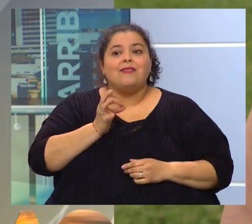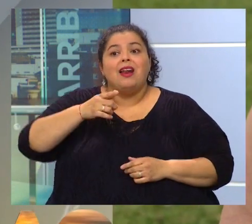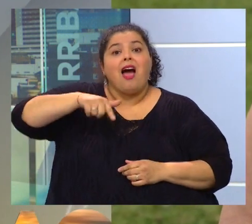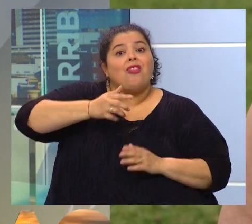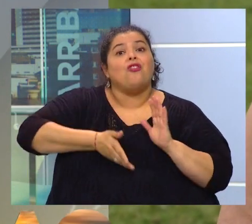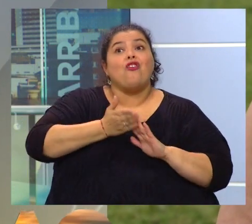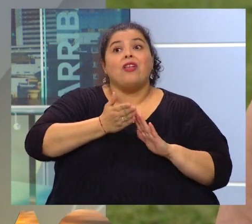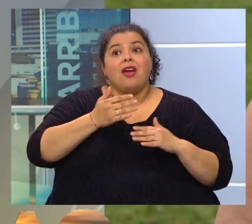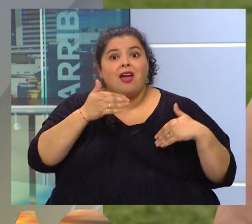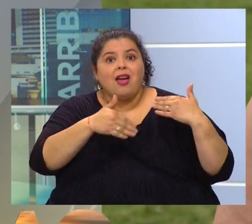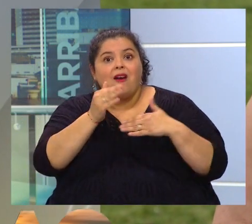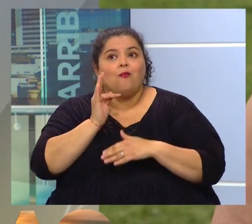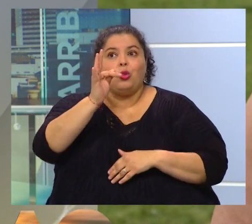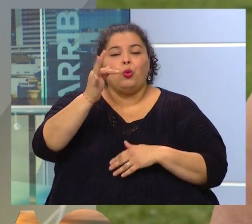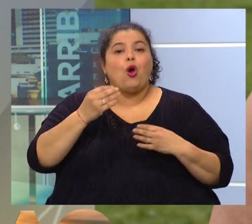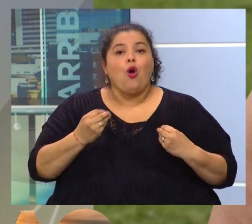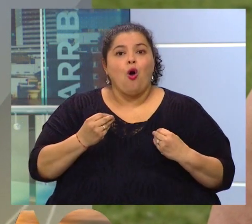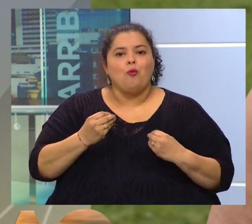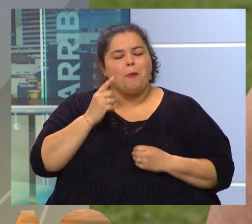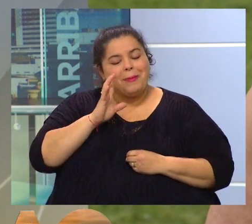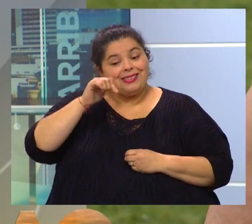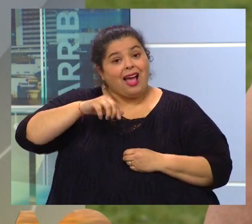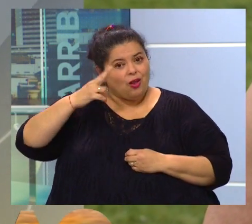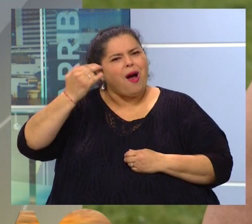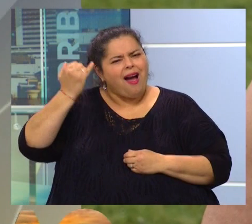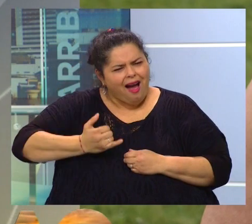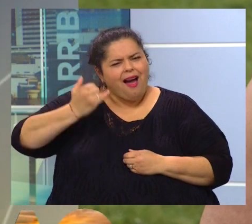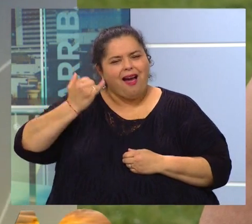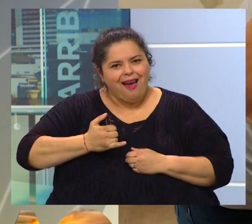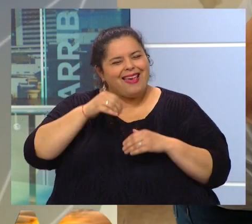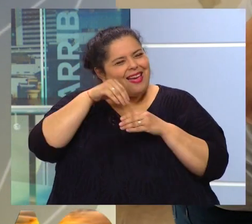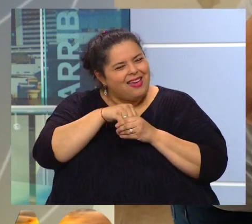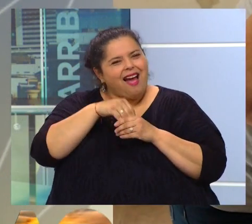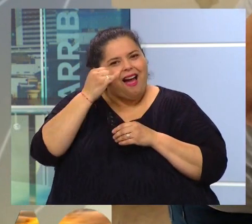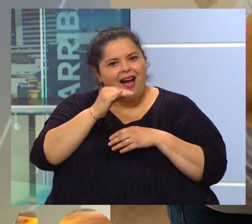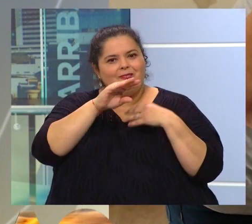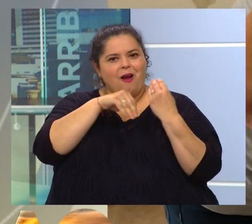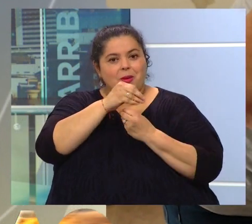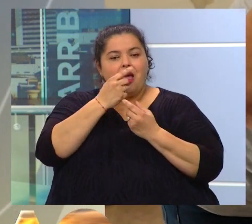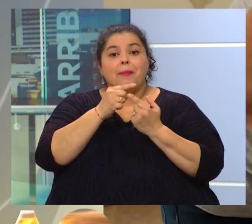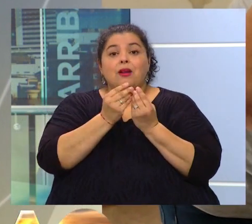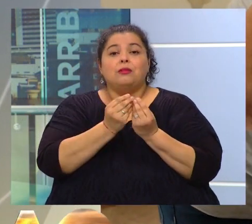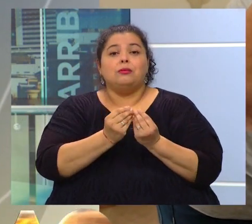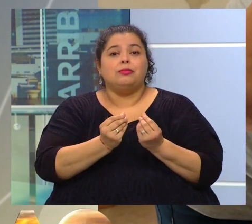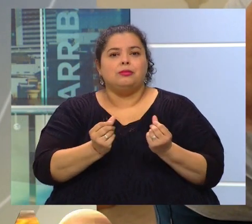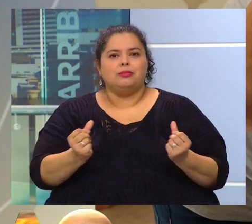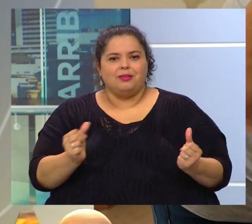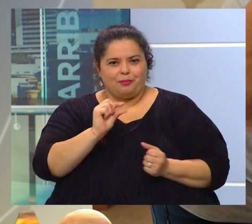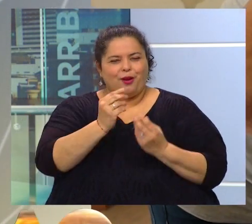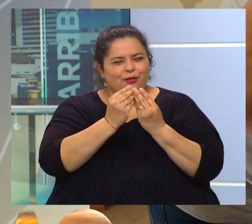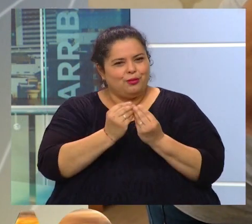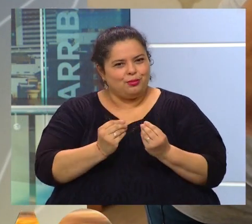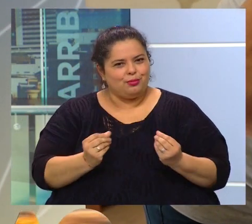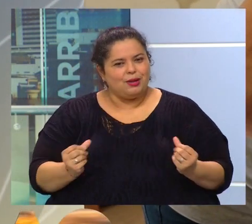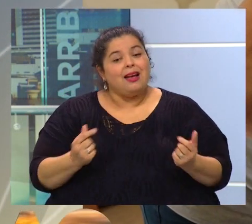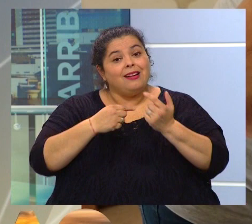no... Y me parecía que Uruguay tenía esa sabiduría que se está extinguiendo, que esta proporción importante de